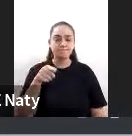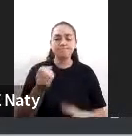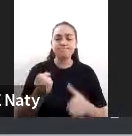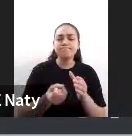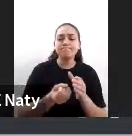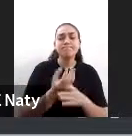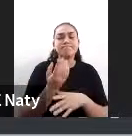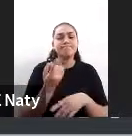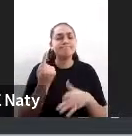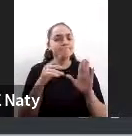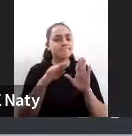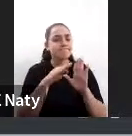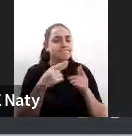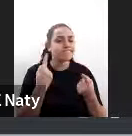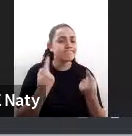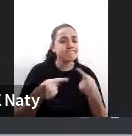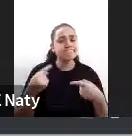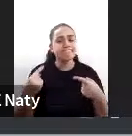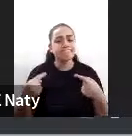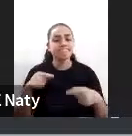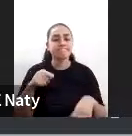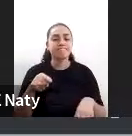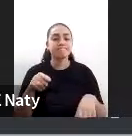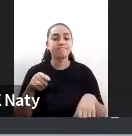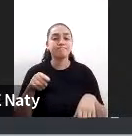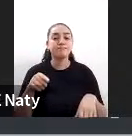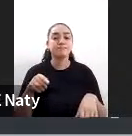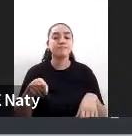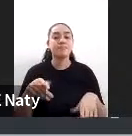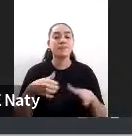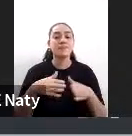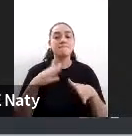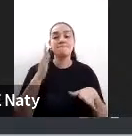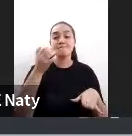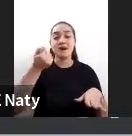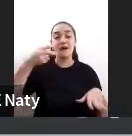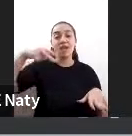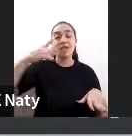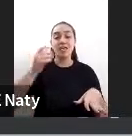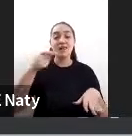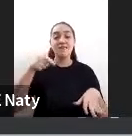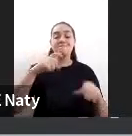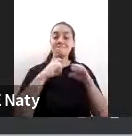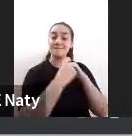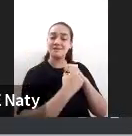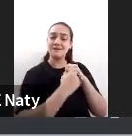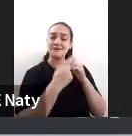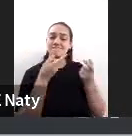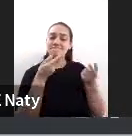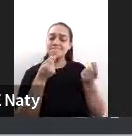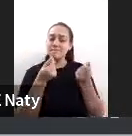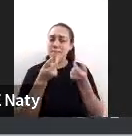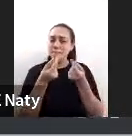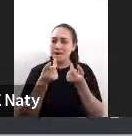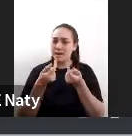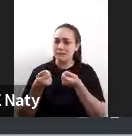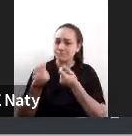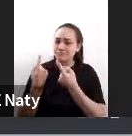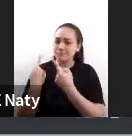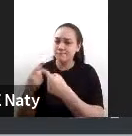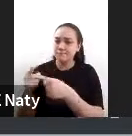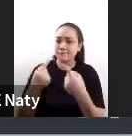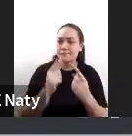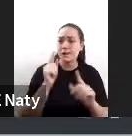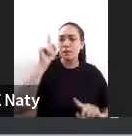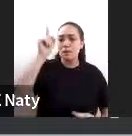ejemplo el ancho de banda de internet variaba mucho el precio del norte al sur al